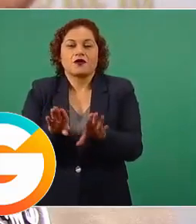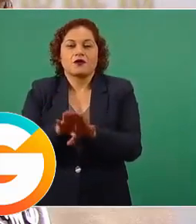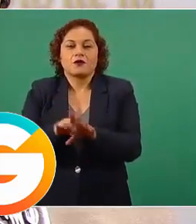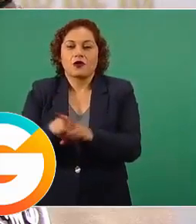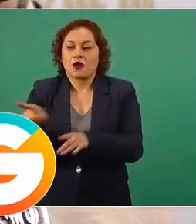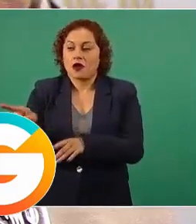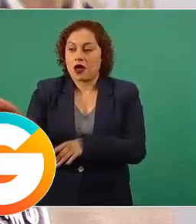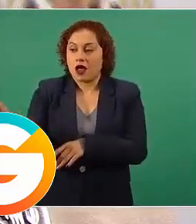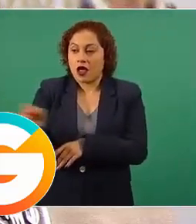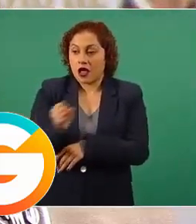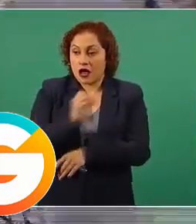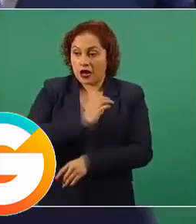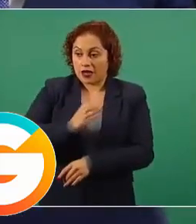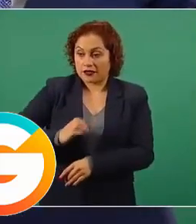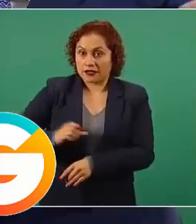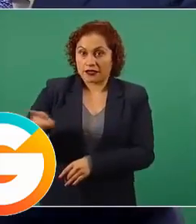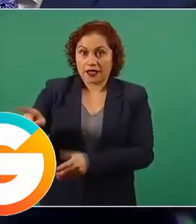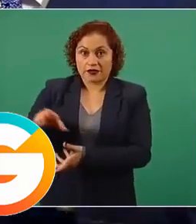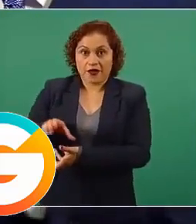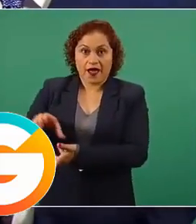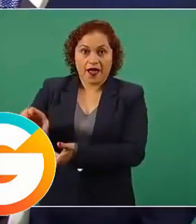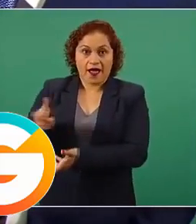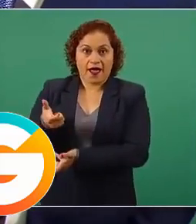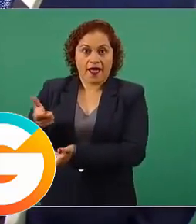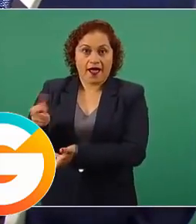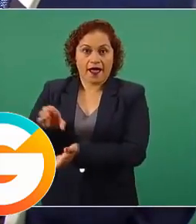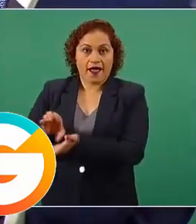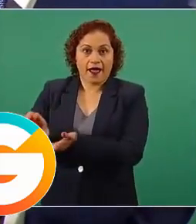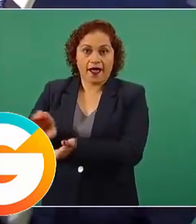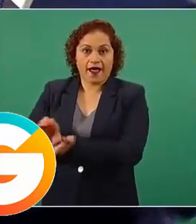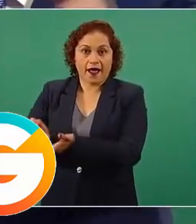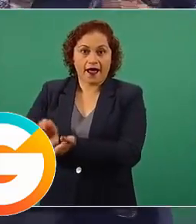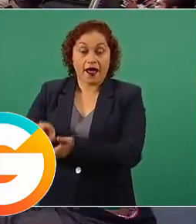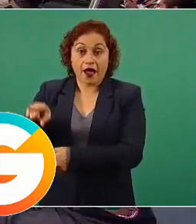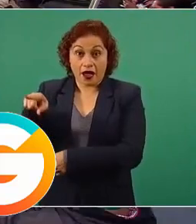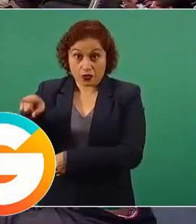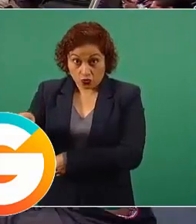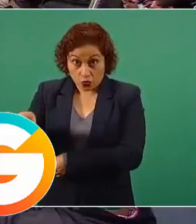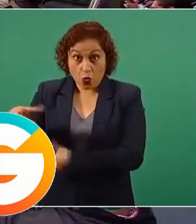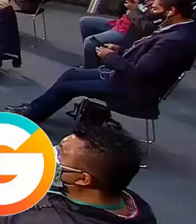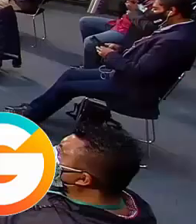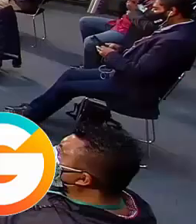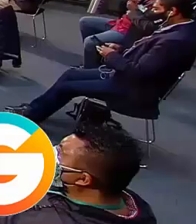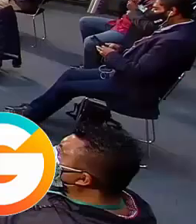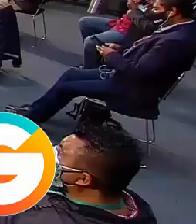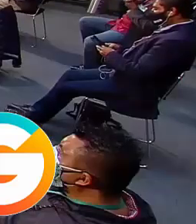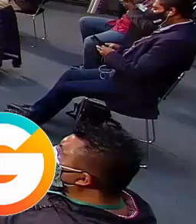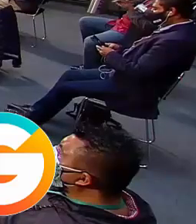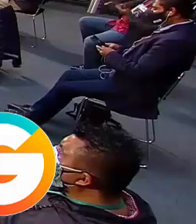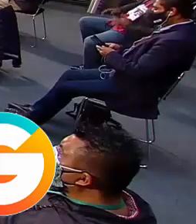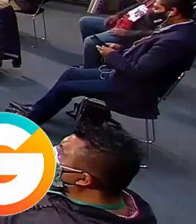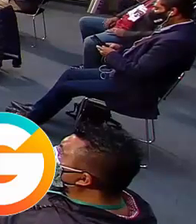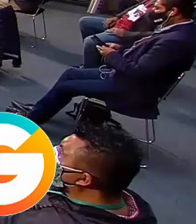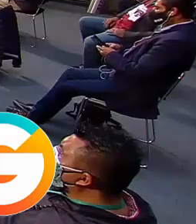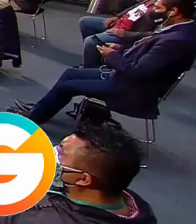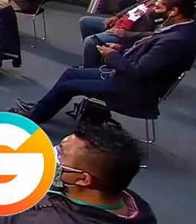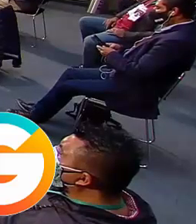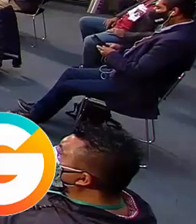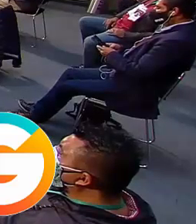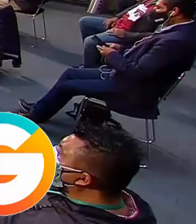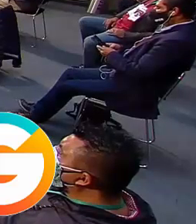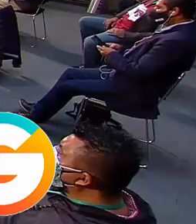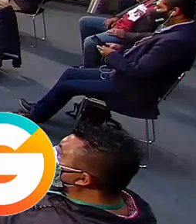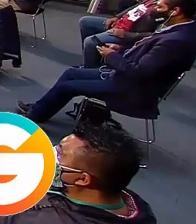candidato para que si ganaba, la presidencia municipal les dejara la Secretaría de Seguridad Pública y luego Obras